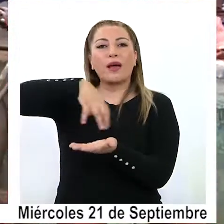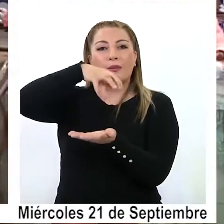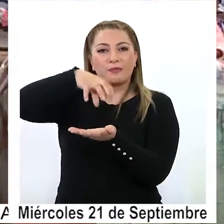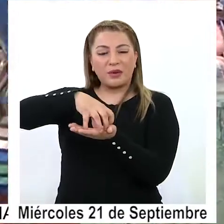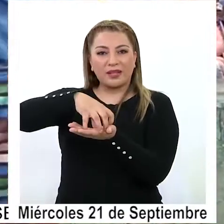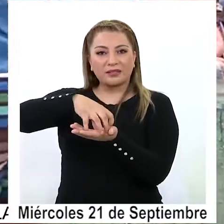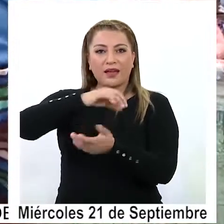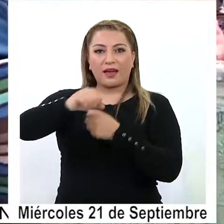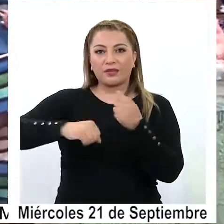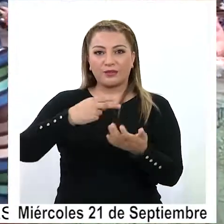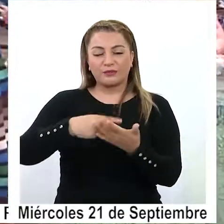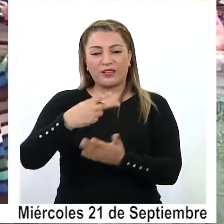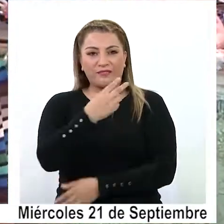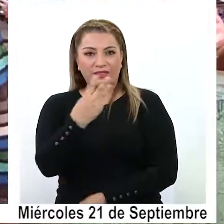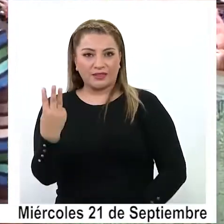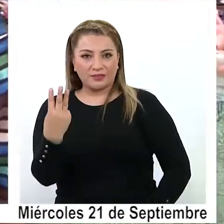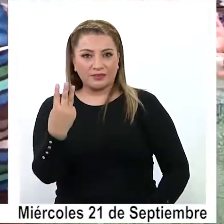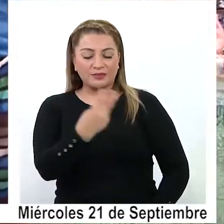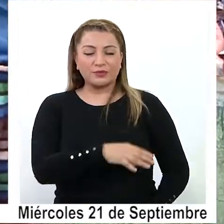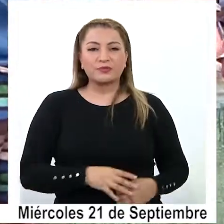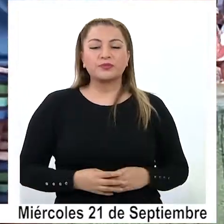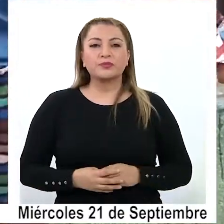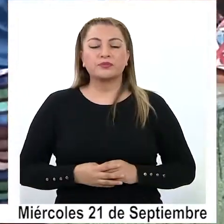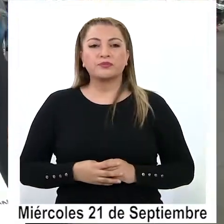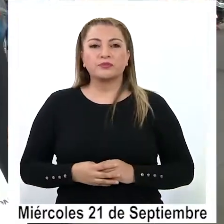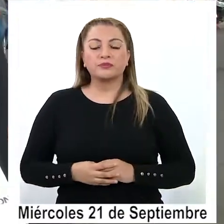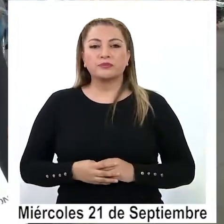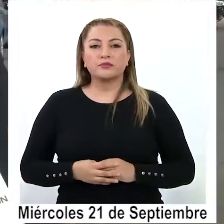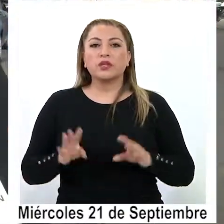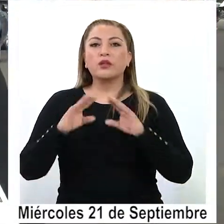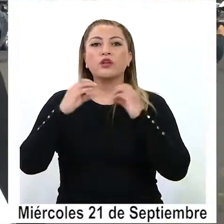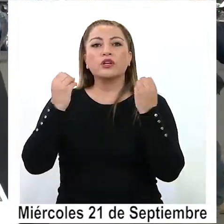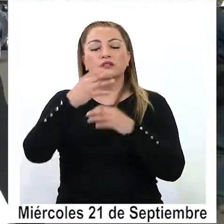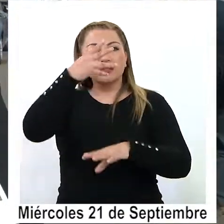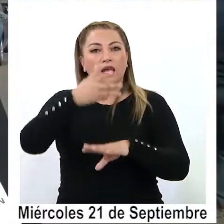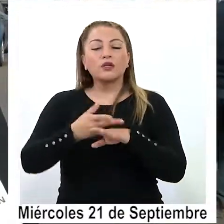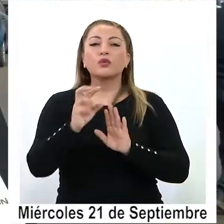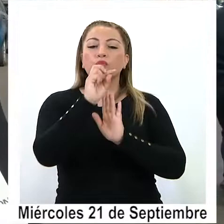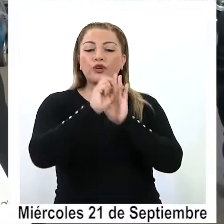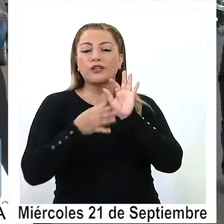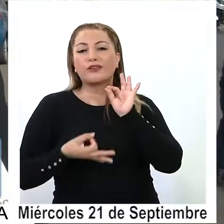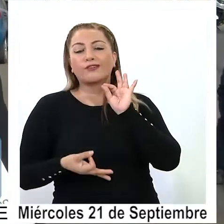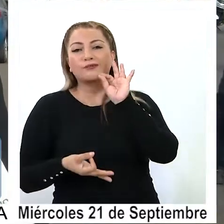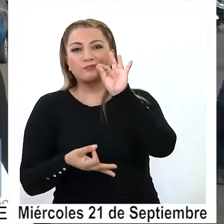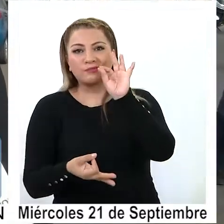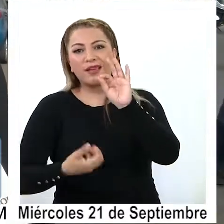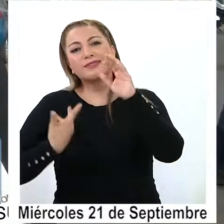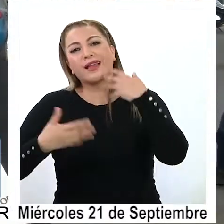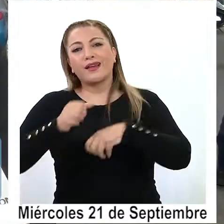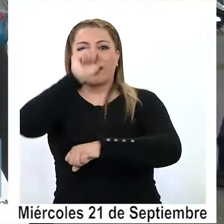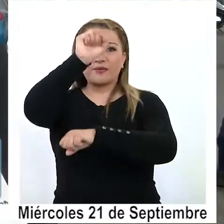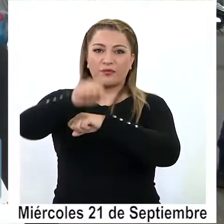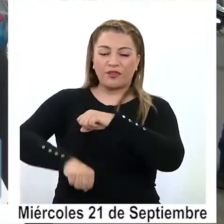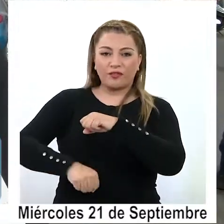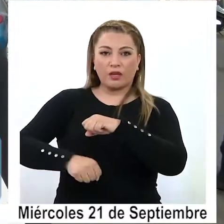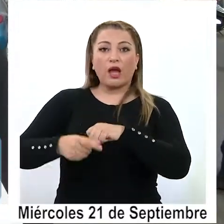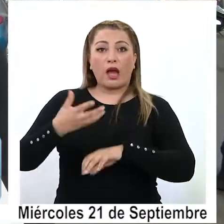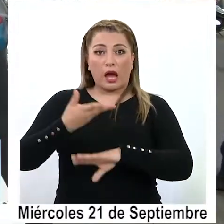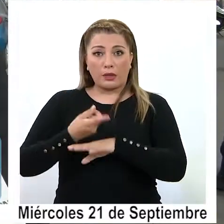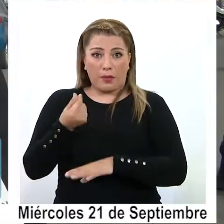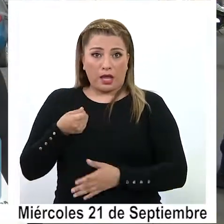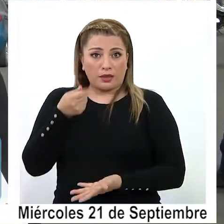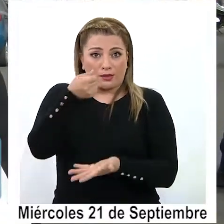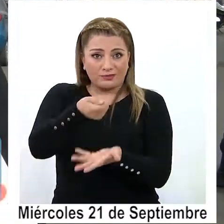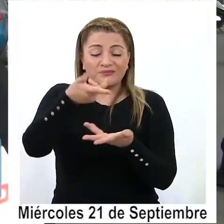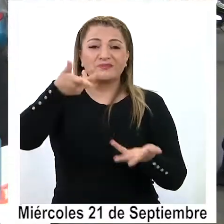en 2023. Los organismos competentes ya tienen un proyecto que está presentado, que está aprobado y que tiene financiamiento. Así